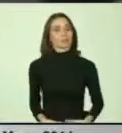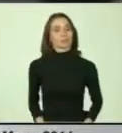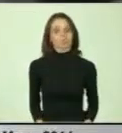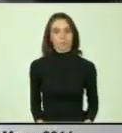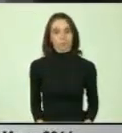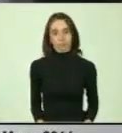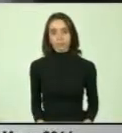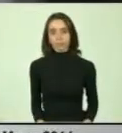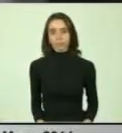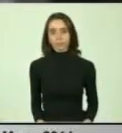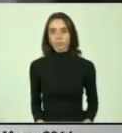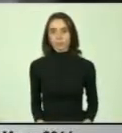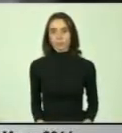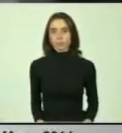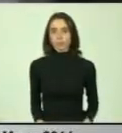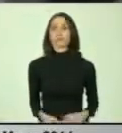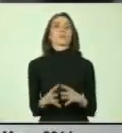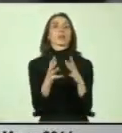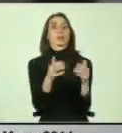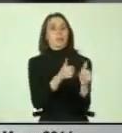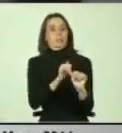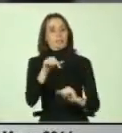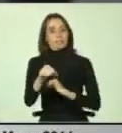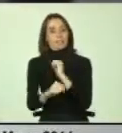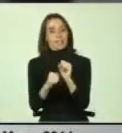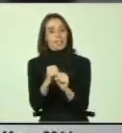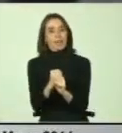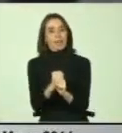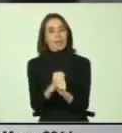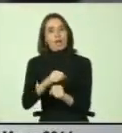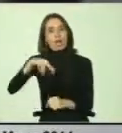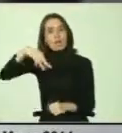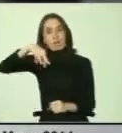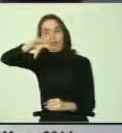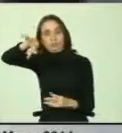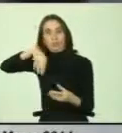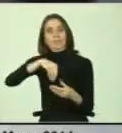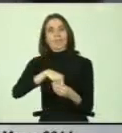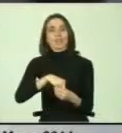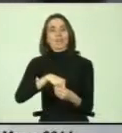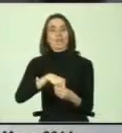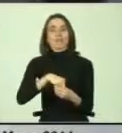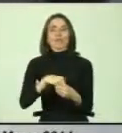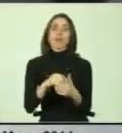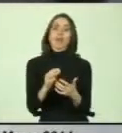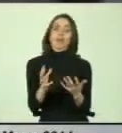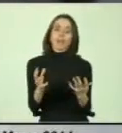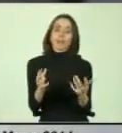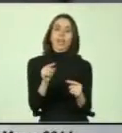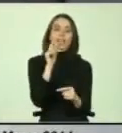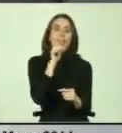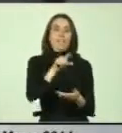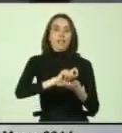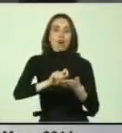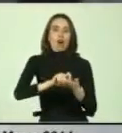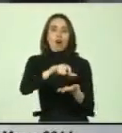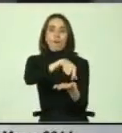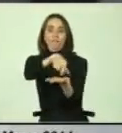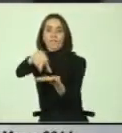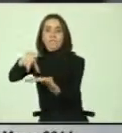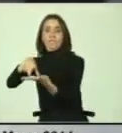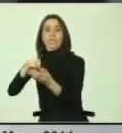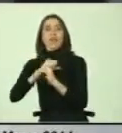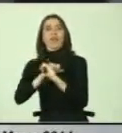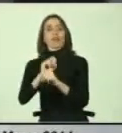y también un gran desafío para este año es incorporar a las municipalidades, muchas de las cuales tienen oficinas antidiscriminación